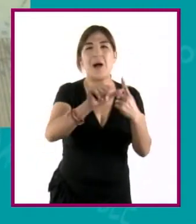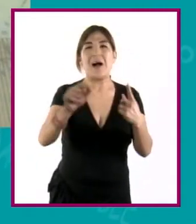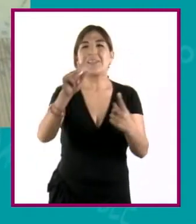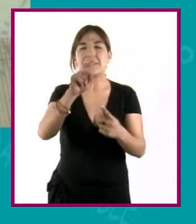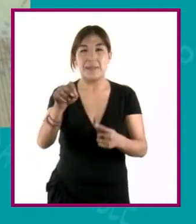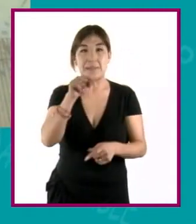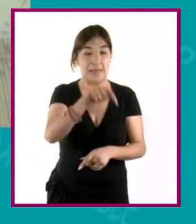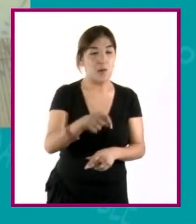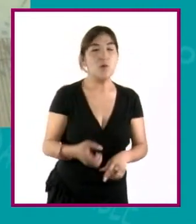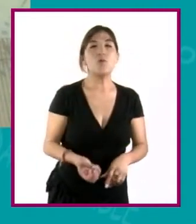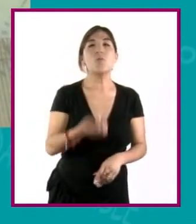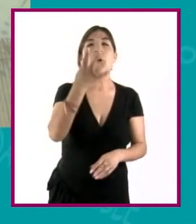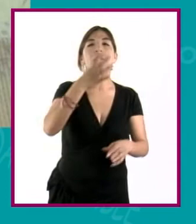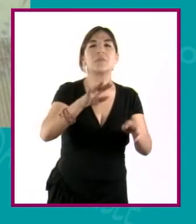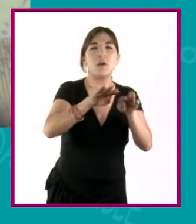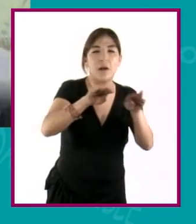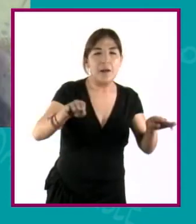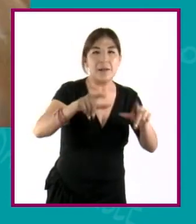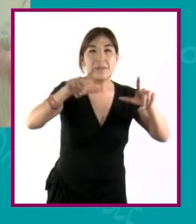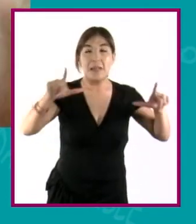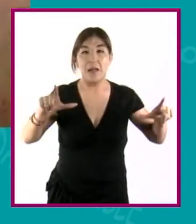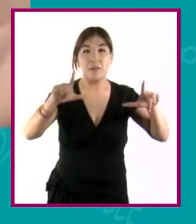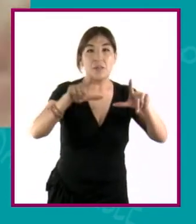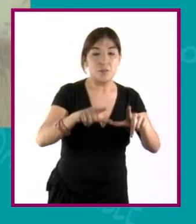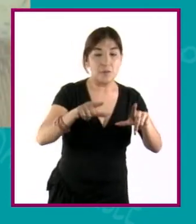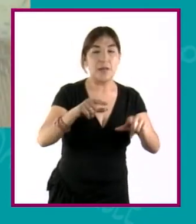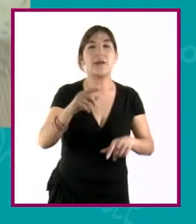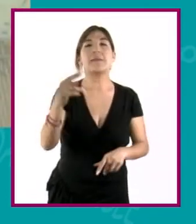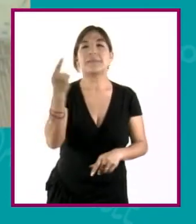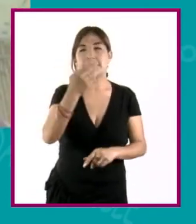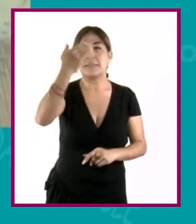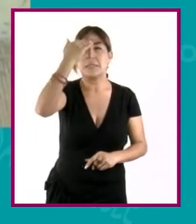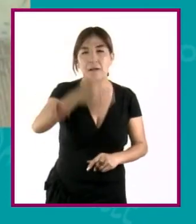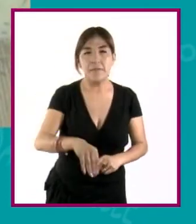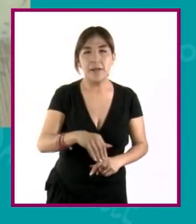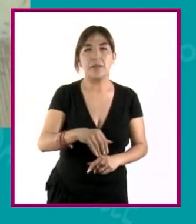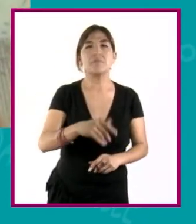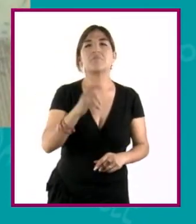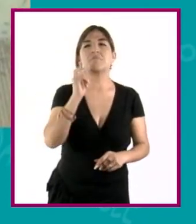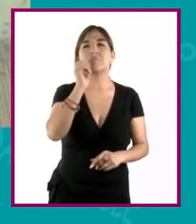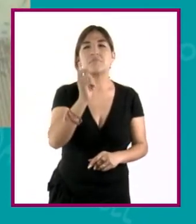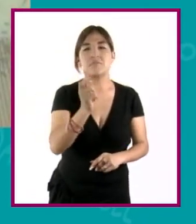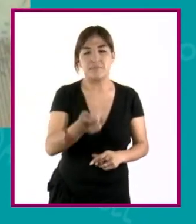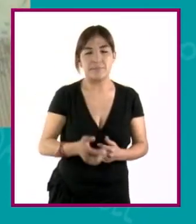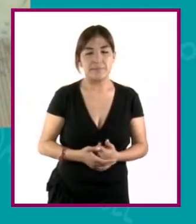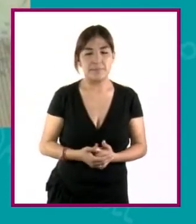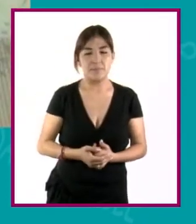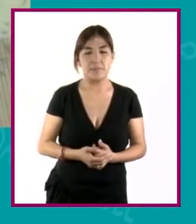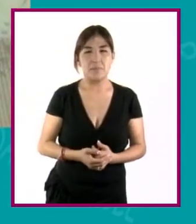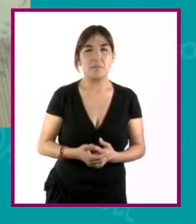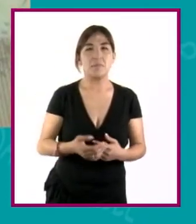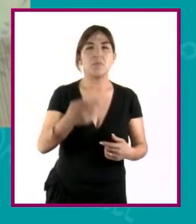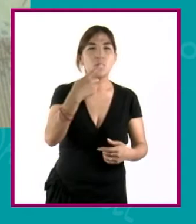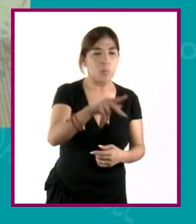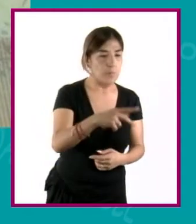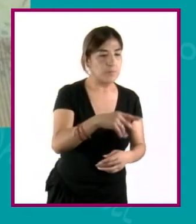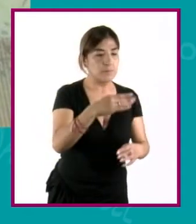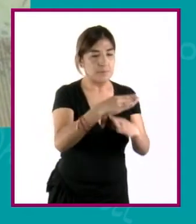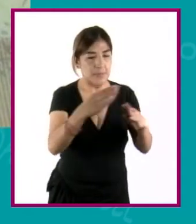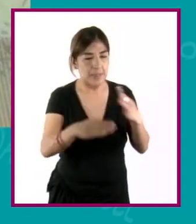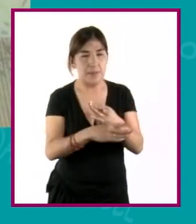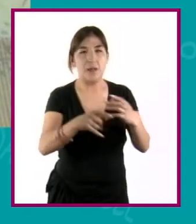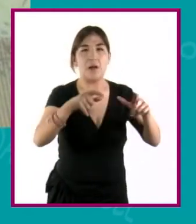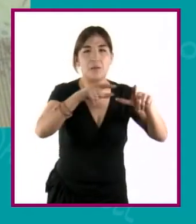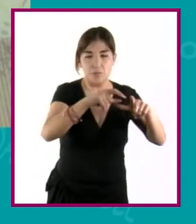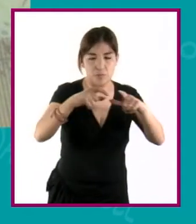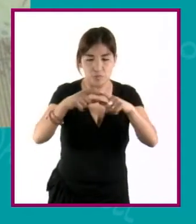en donde vamos a estar dibujando. Eso implica saber cómo vamos a ubicar cada uno de los elementos que vamos a dibujar en él, pensando para lo mejor